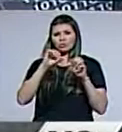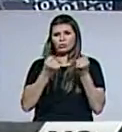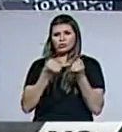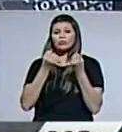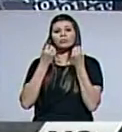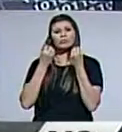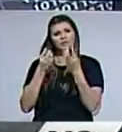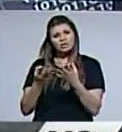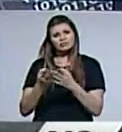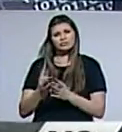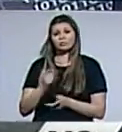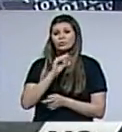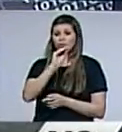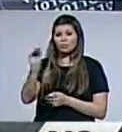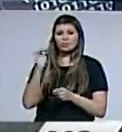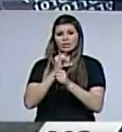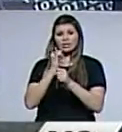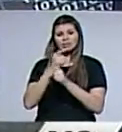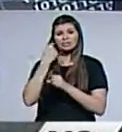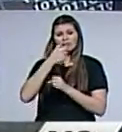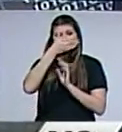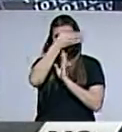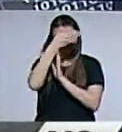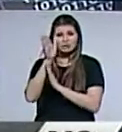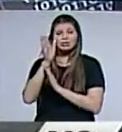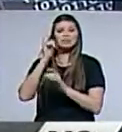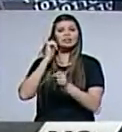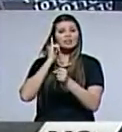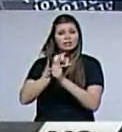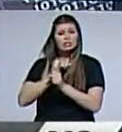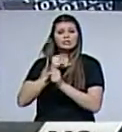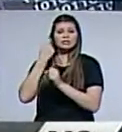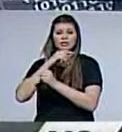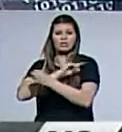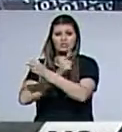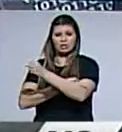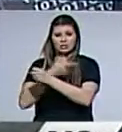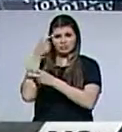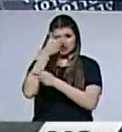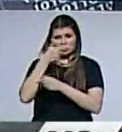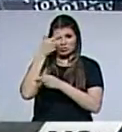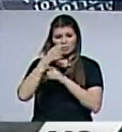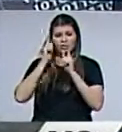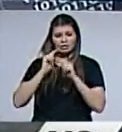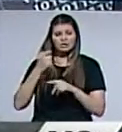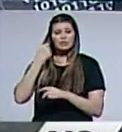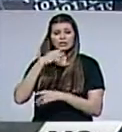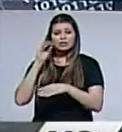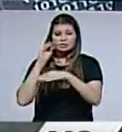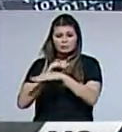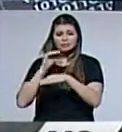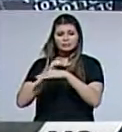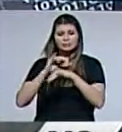Iglesia a despertarse. La iglesia del Señor debe estar fuerte espiritualmente. Debe enseñar y